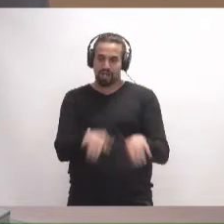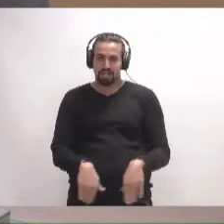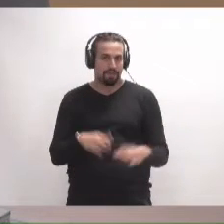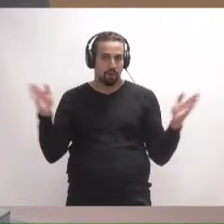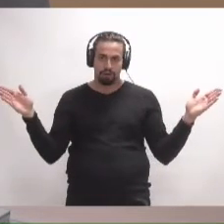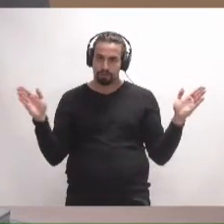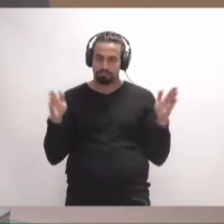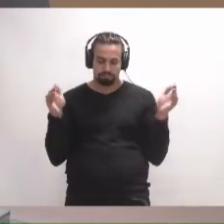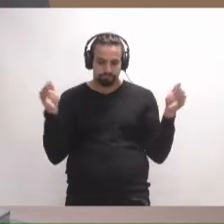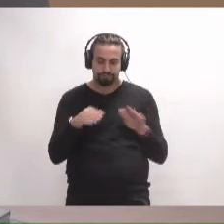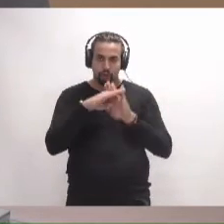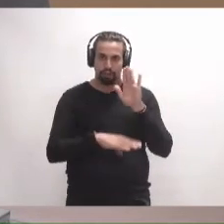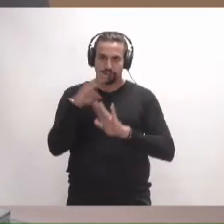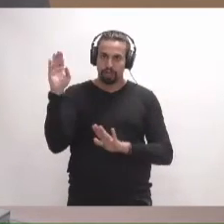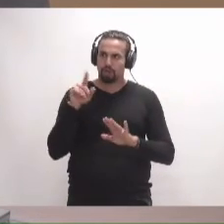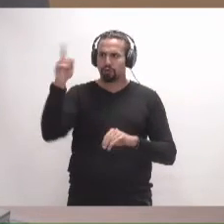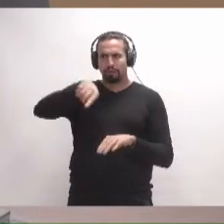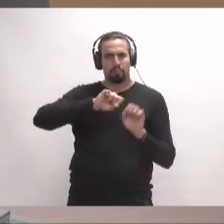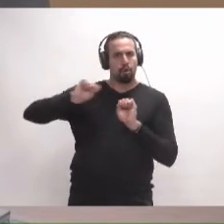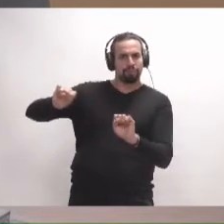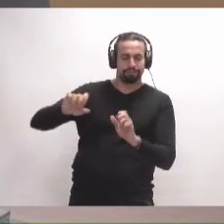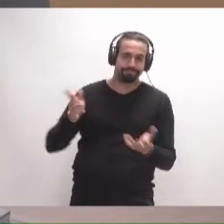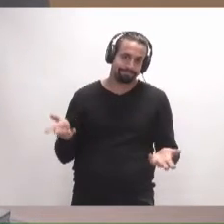Y la rechazaron. La rechazaron.